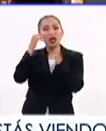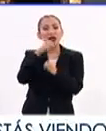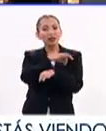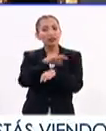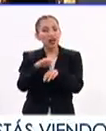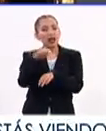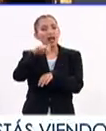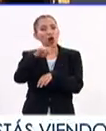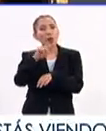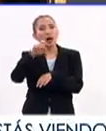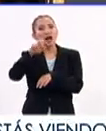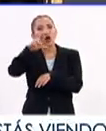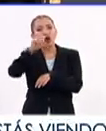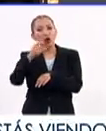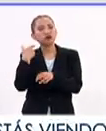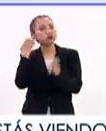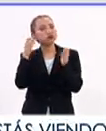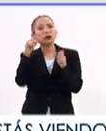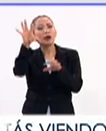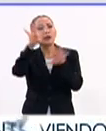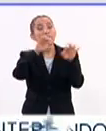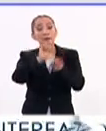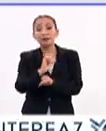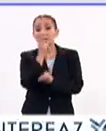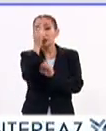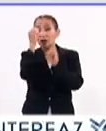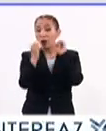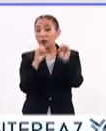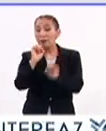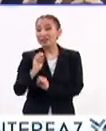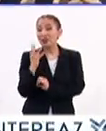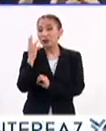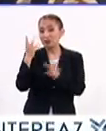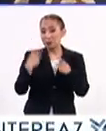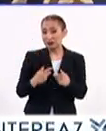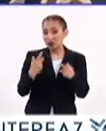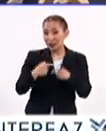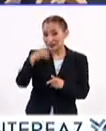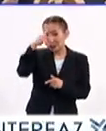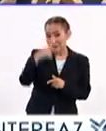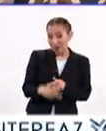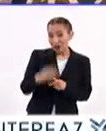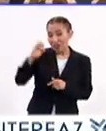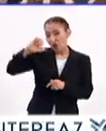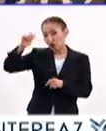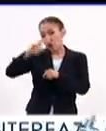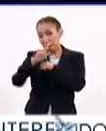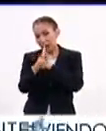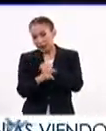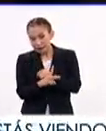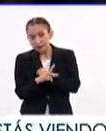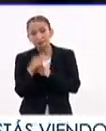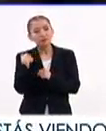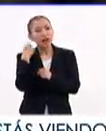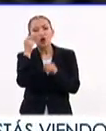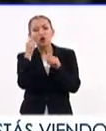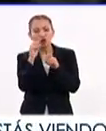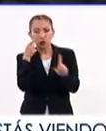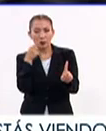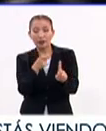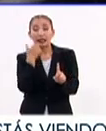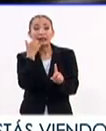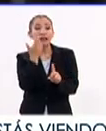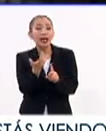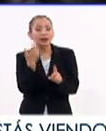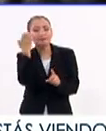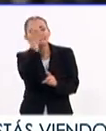Diseño Neobarroco, muestra que reúne 27 obras de 24 artistas mexicanos y extranjeros. Entre sus objetivos,